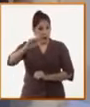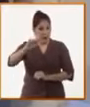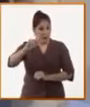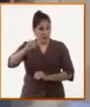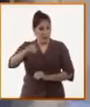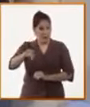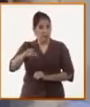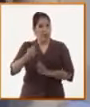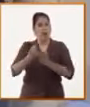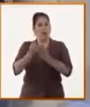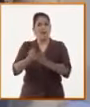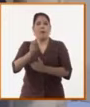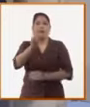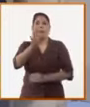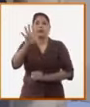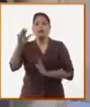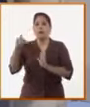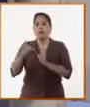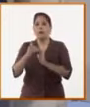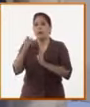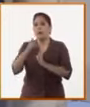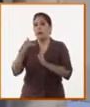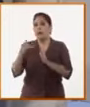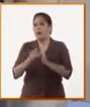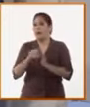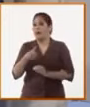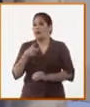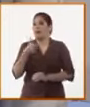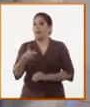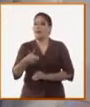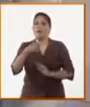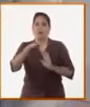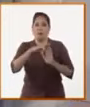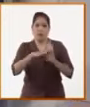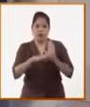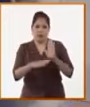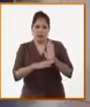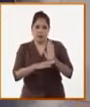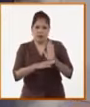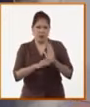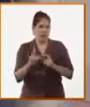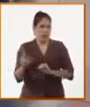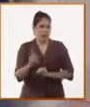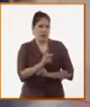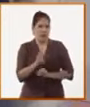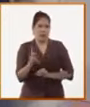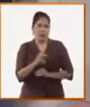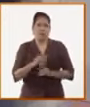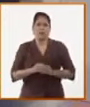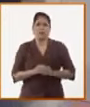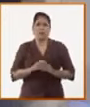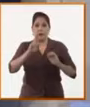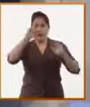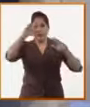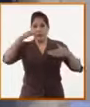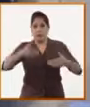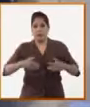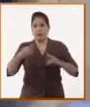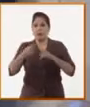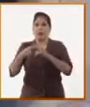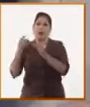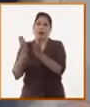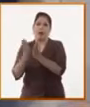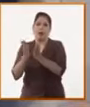respaldar en más de 25 mil millones de pesos estas medidas en ambos sectores. Por tanto, hay que buscar,